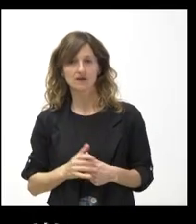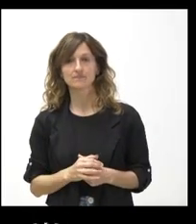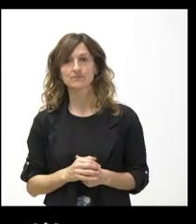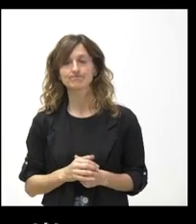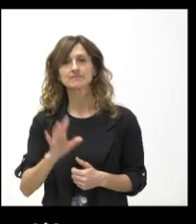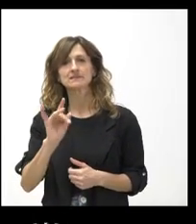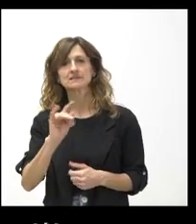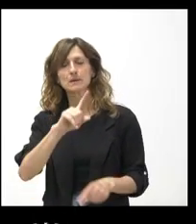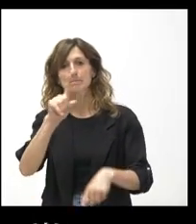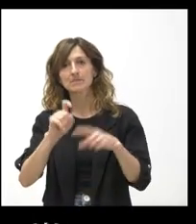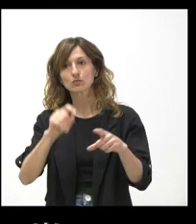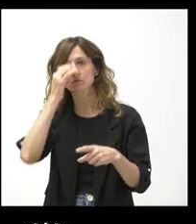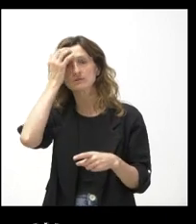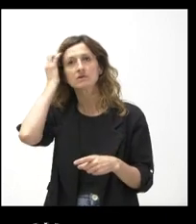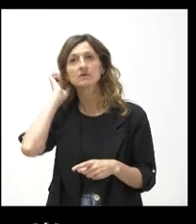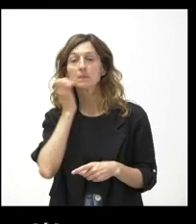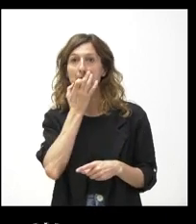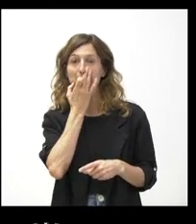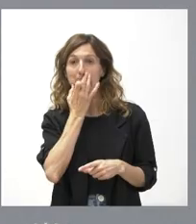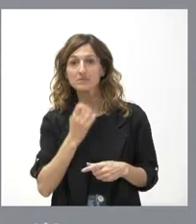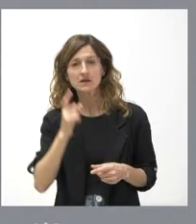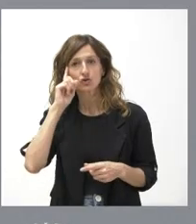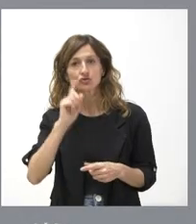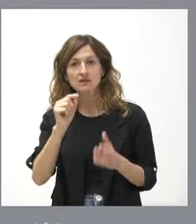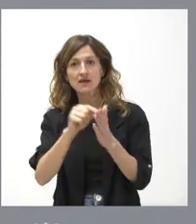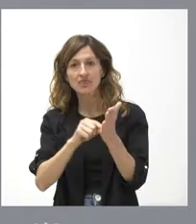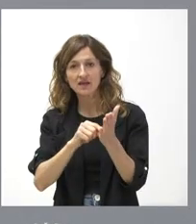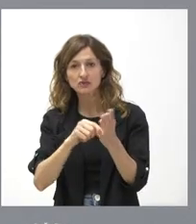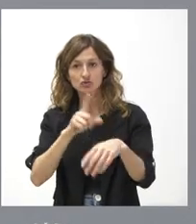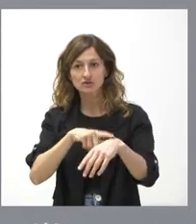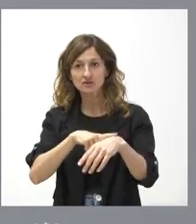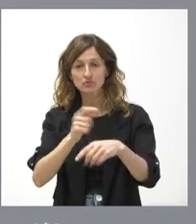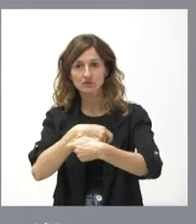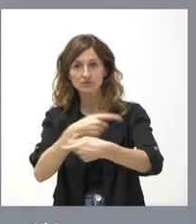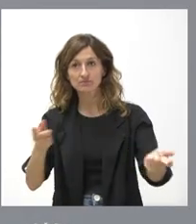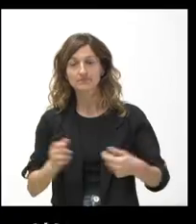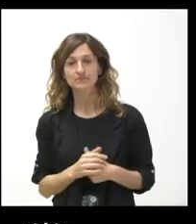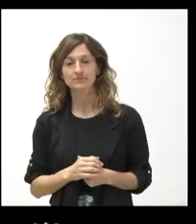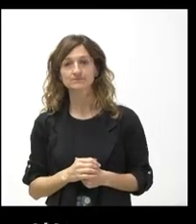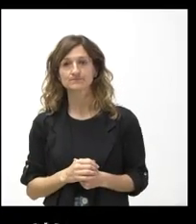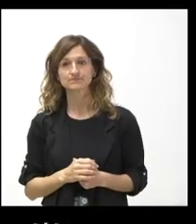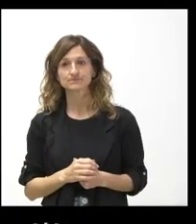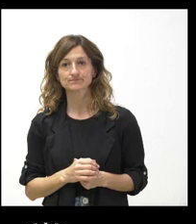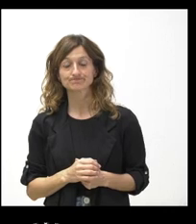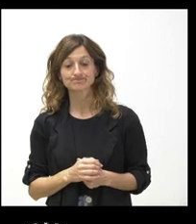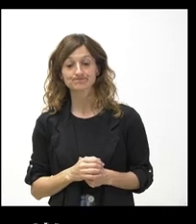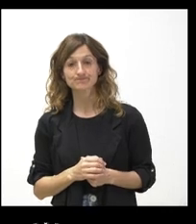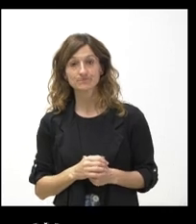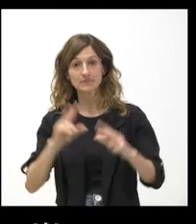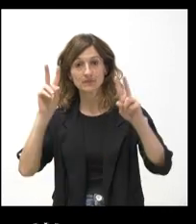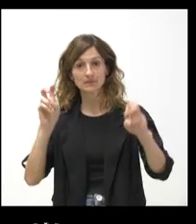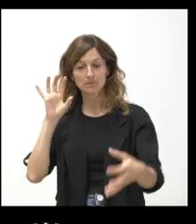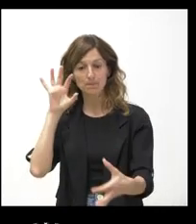preguntarle sobre esta cuestión… No, no sé si los datos he dado tiempo y si no se lo presento. Perdón. Sí, sobre esta misma cuestión quería